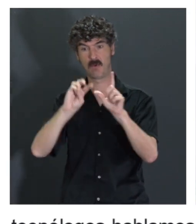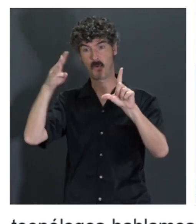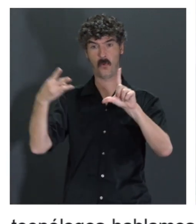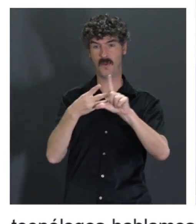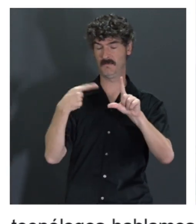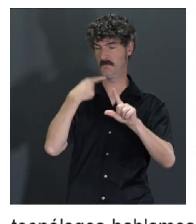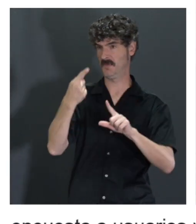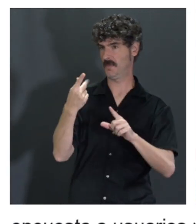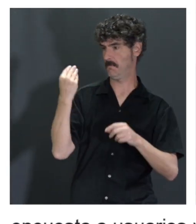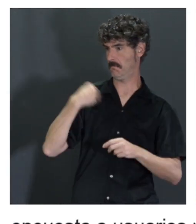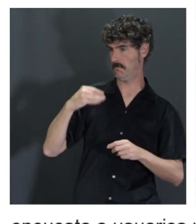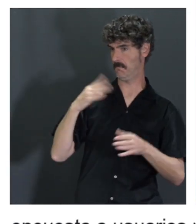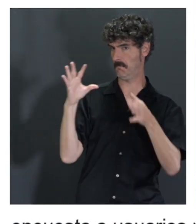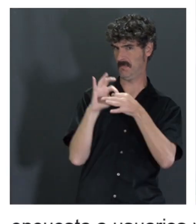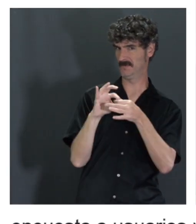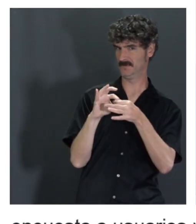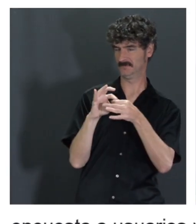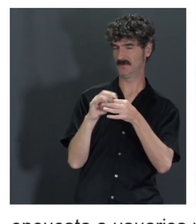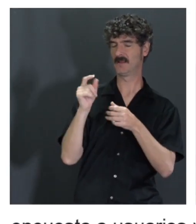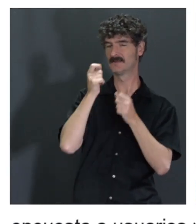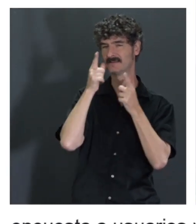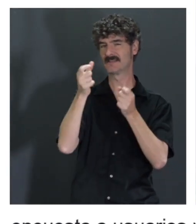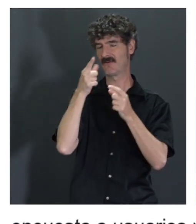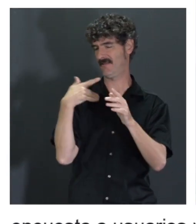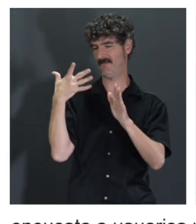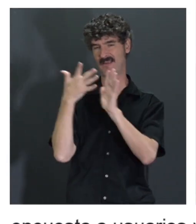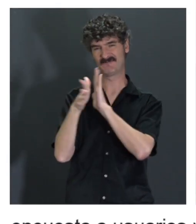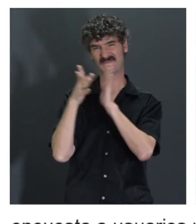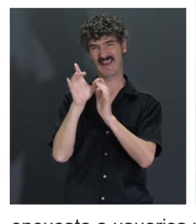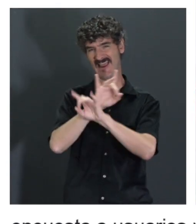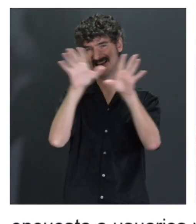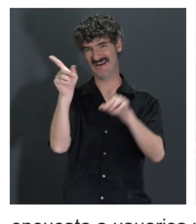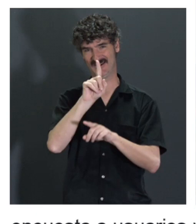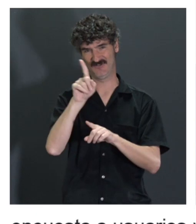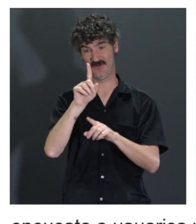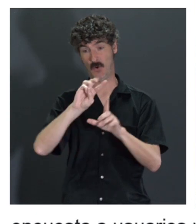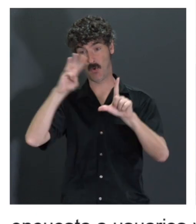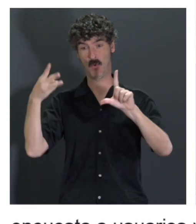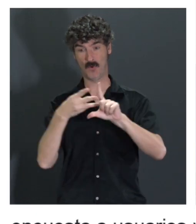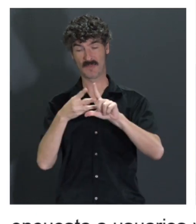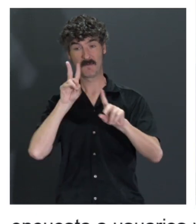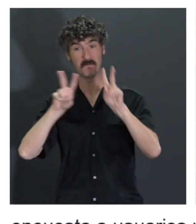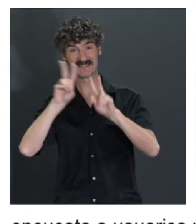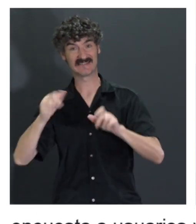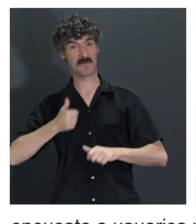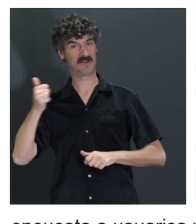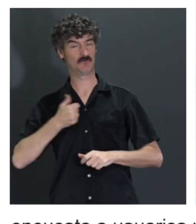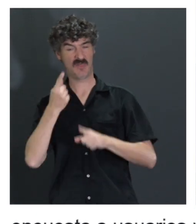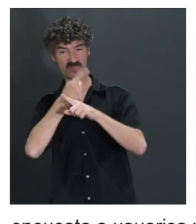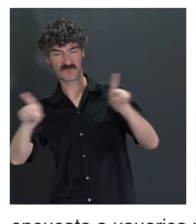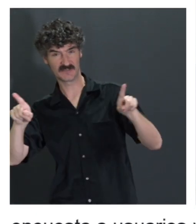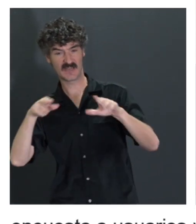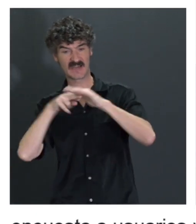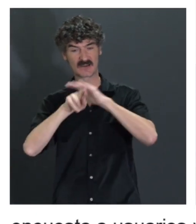es lo mismo, ¿no? Y entonces, pues te das cuenta de que nos hemos explicado fatal, y que una página web es una página web, y una visita virtual es una visita virtual, y un